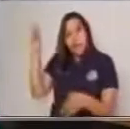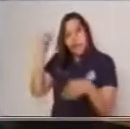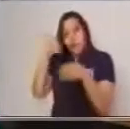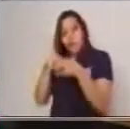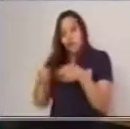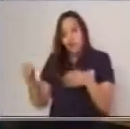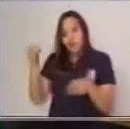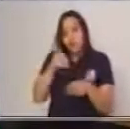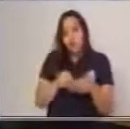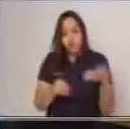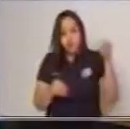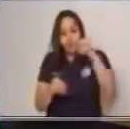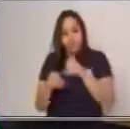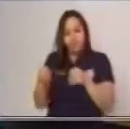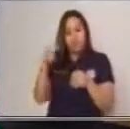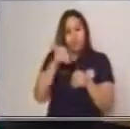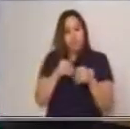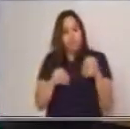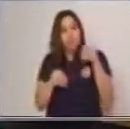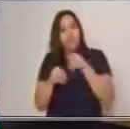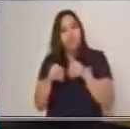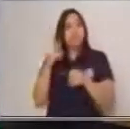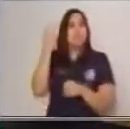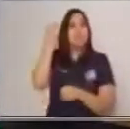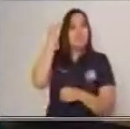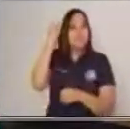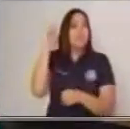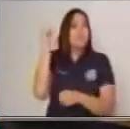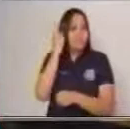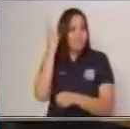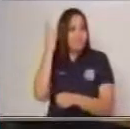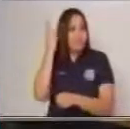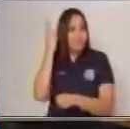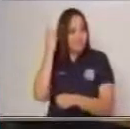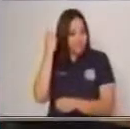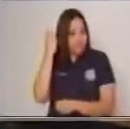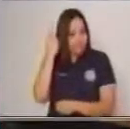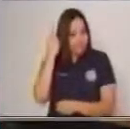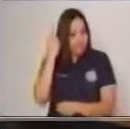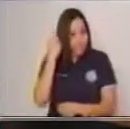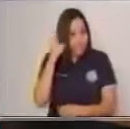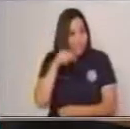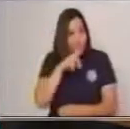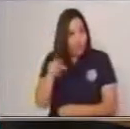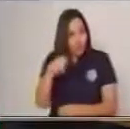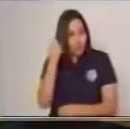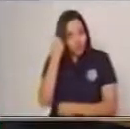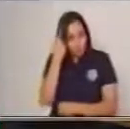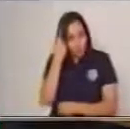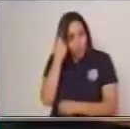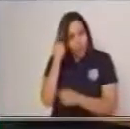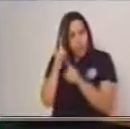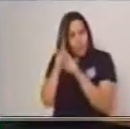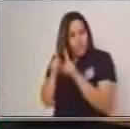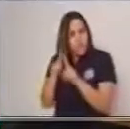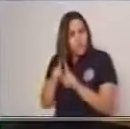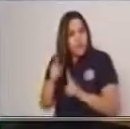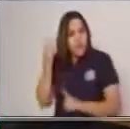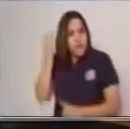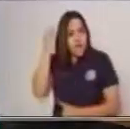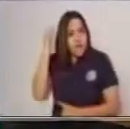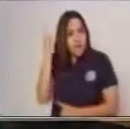idea principal. En casa, todos, ¿todo bien? ¿Estamos comprendiendo en este momento la diferencia de una idea